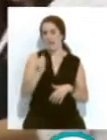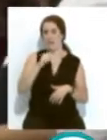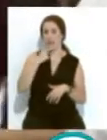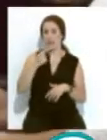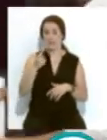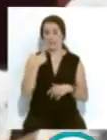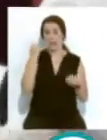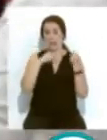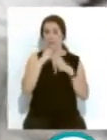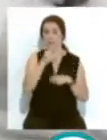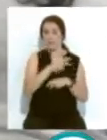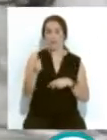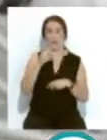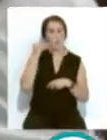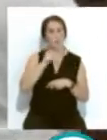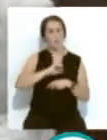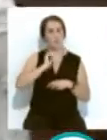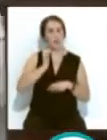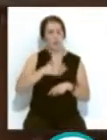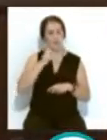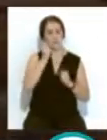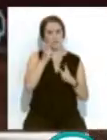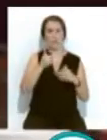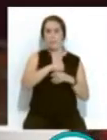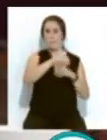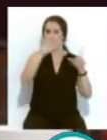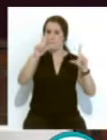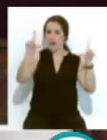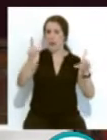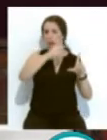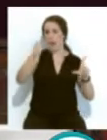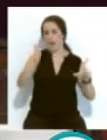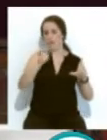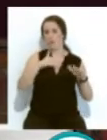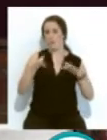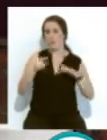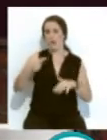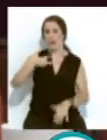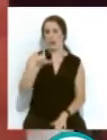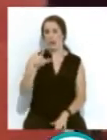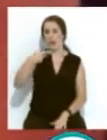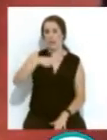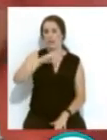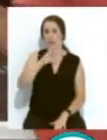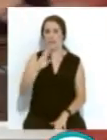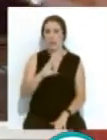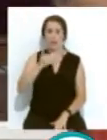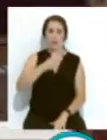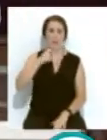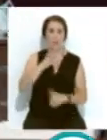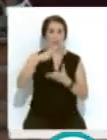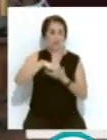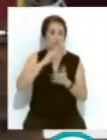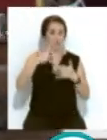para la Semana del Orgullo continuarán mañana con el descubrimiento... una placa reivindicativa del envolvimiento LGTB en el Centro Integral de la